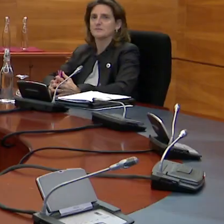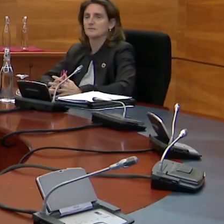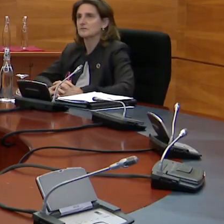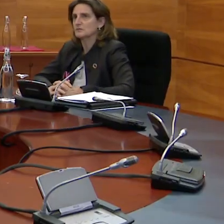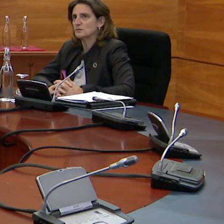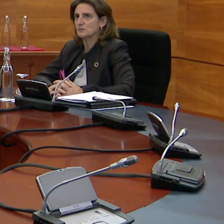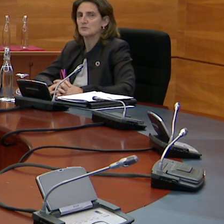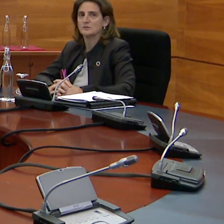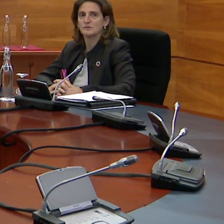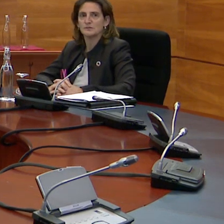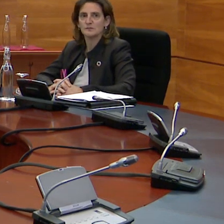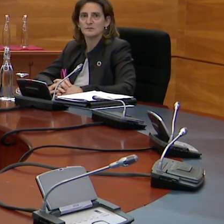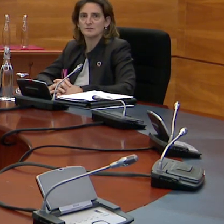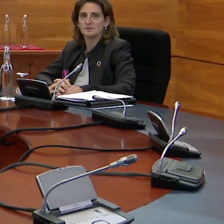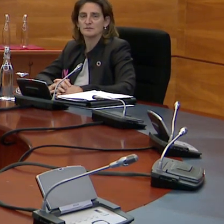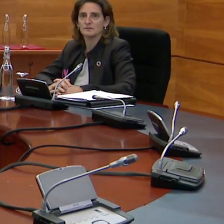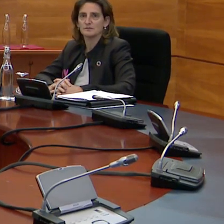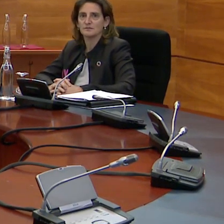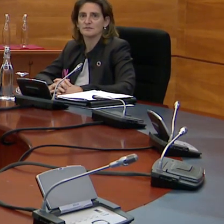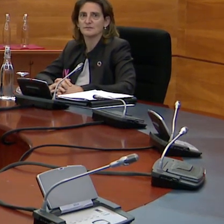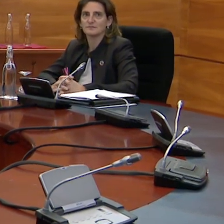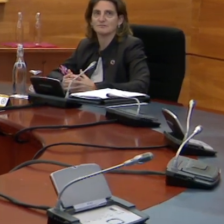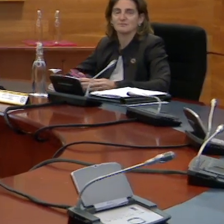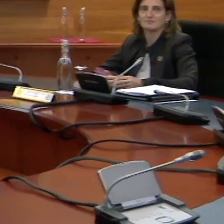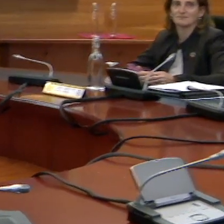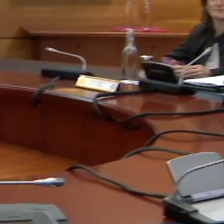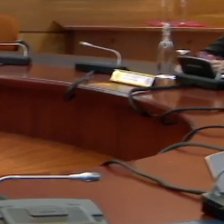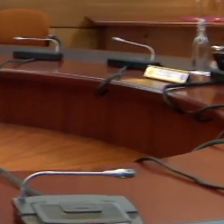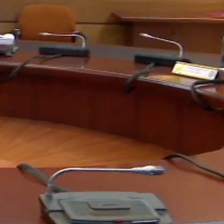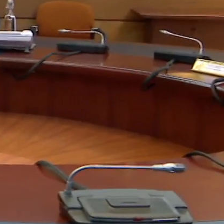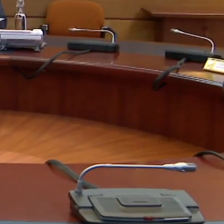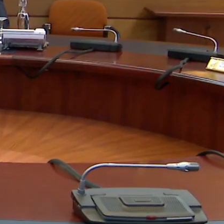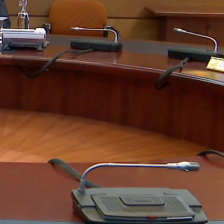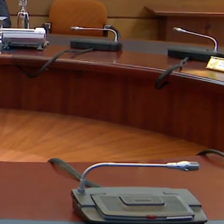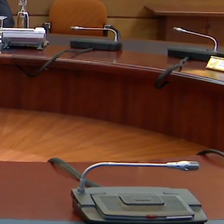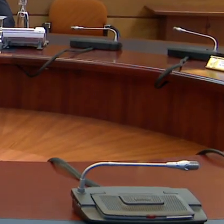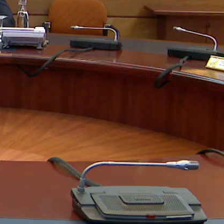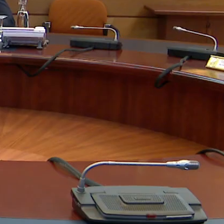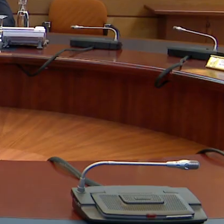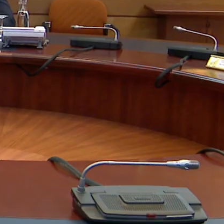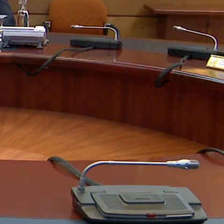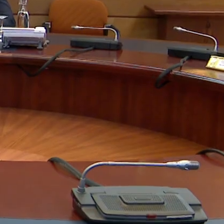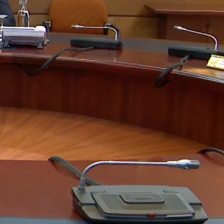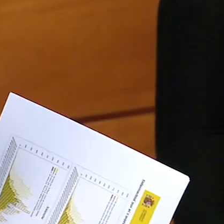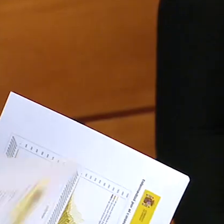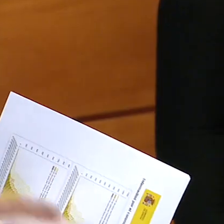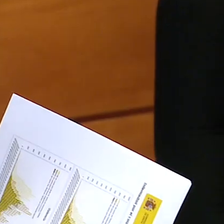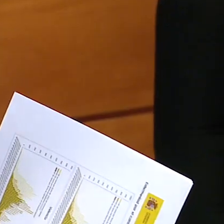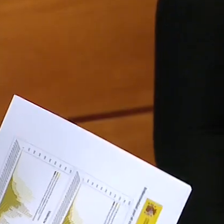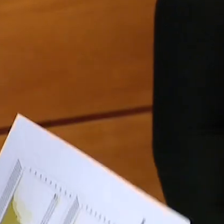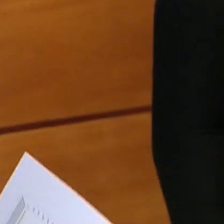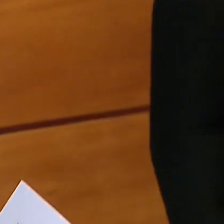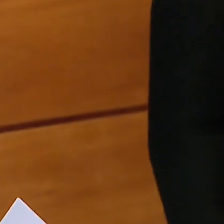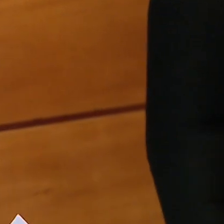fases. La primera fase, o fase cero, es la fase de preparación de la transición o de la desescalada, en la que ya